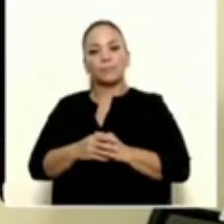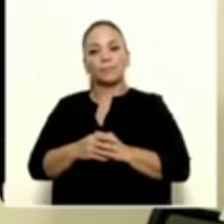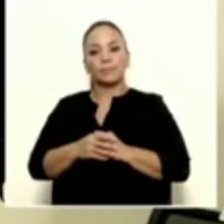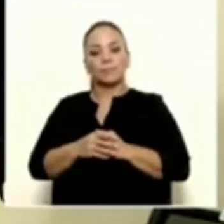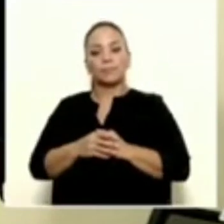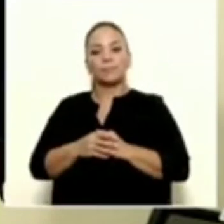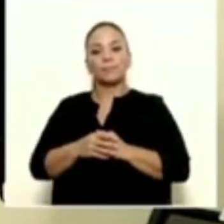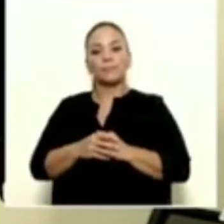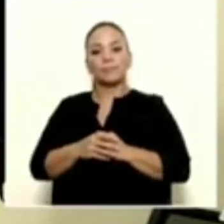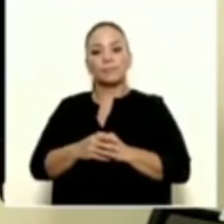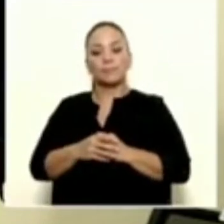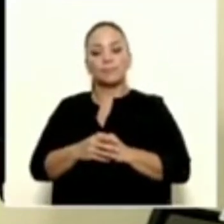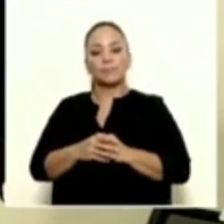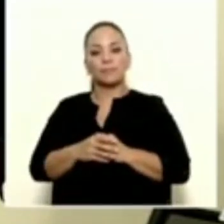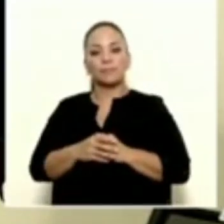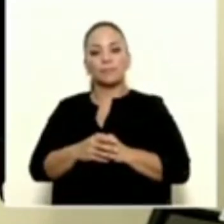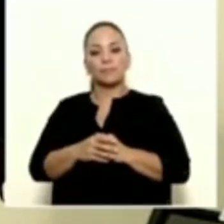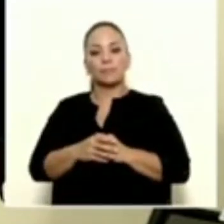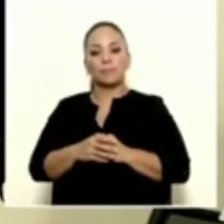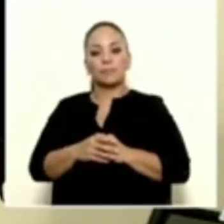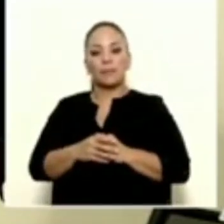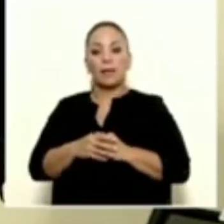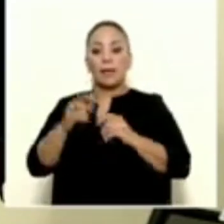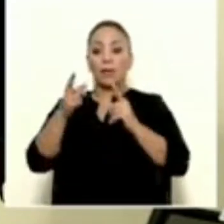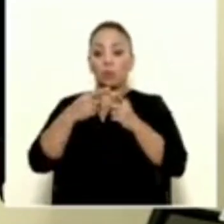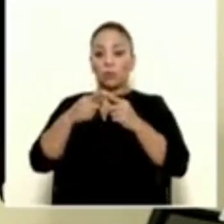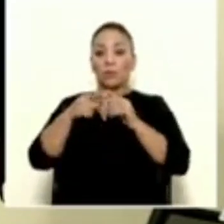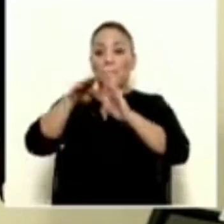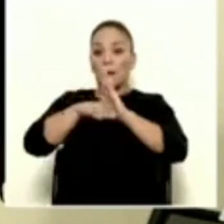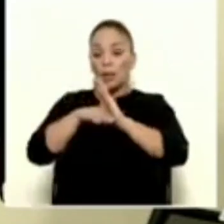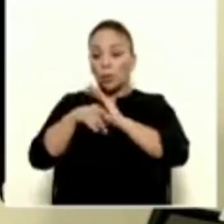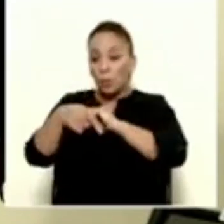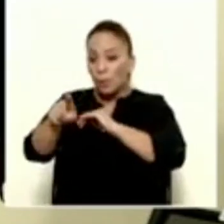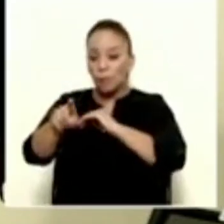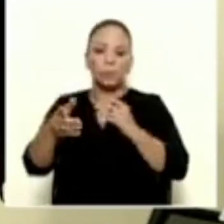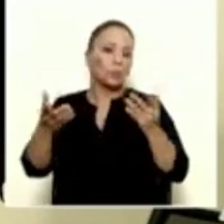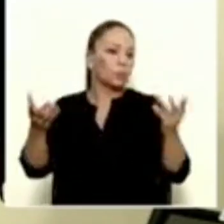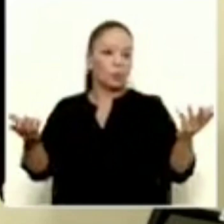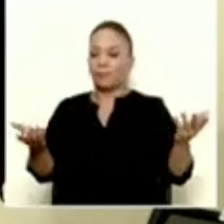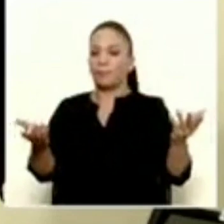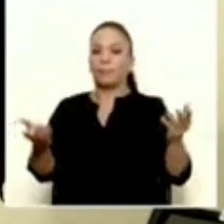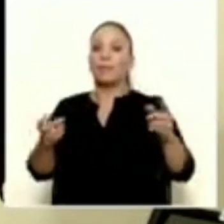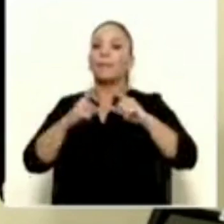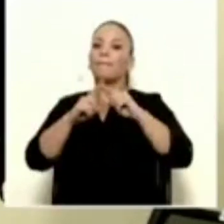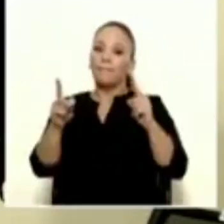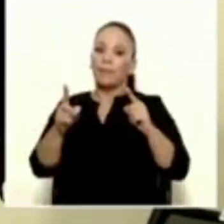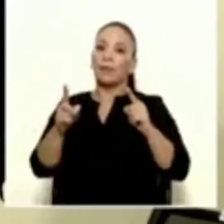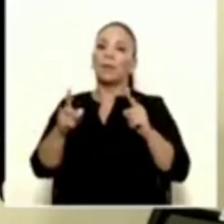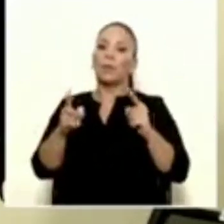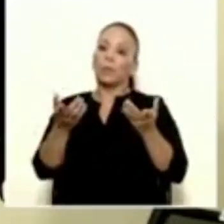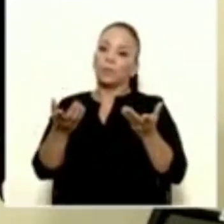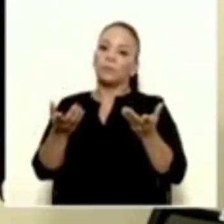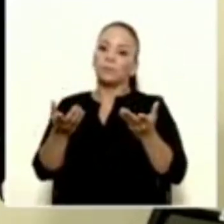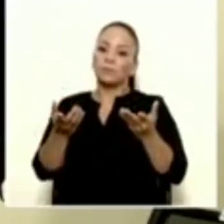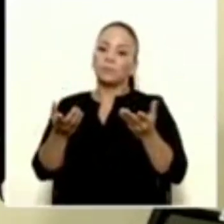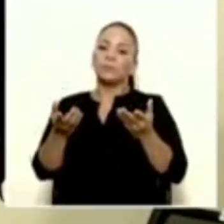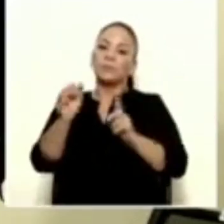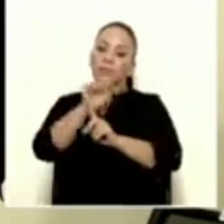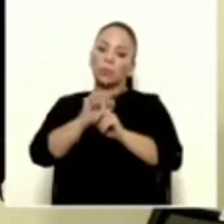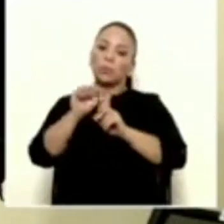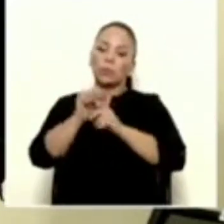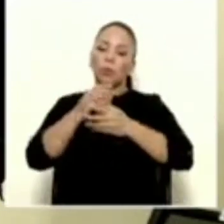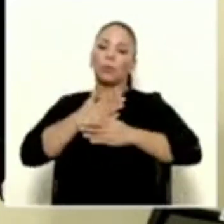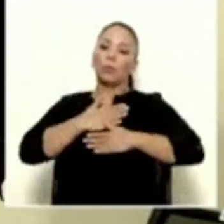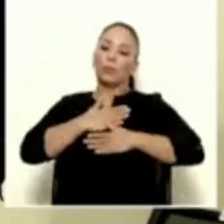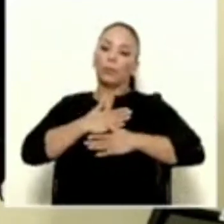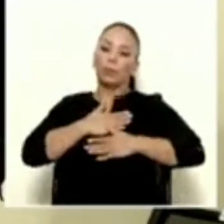que se va a poner muy barato pronto, pero la tendencia va a ser de alivio y le ponemos un máximo